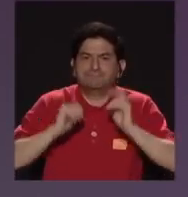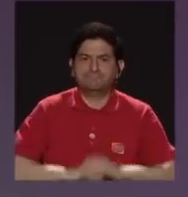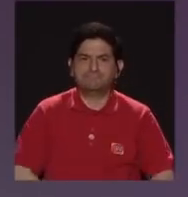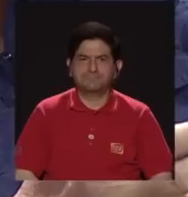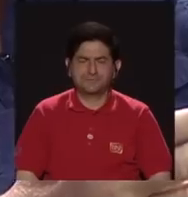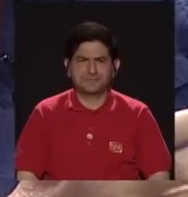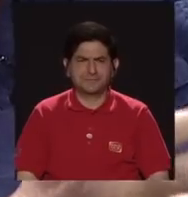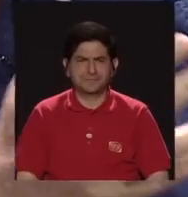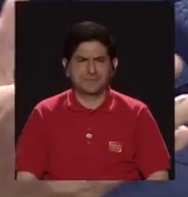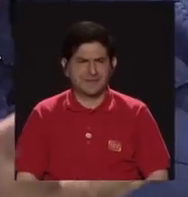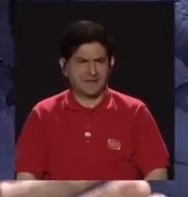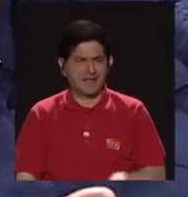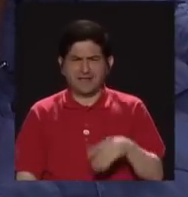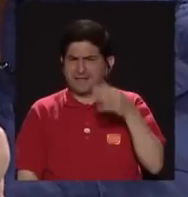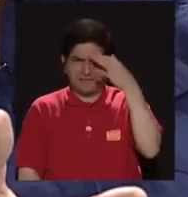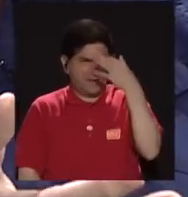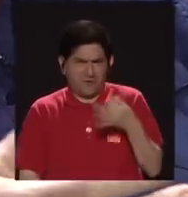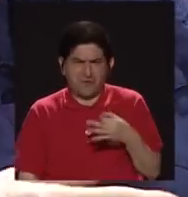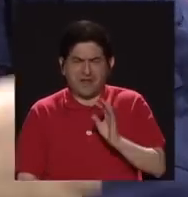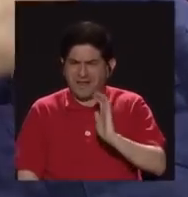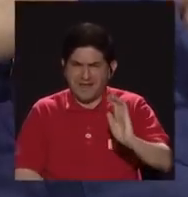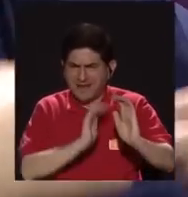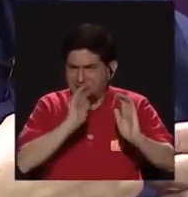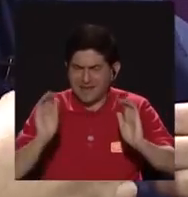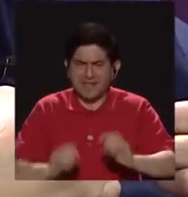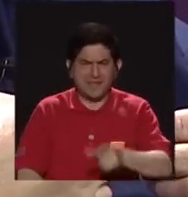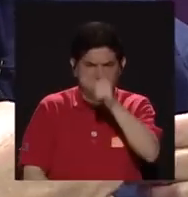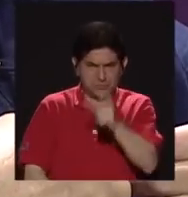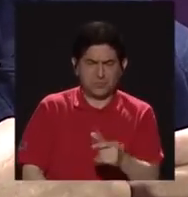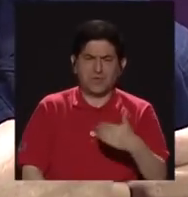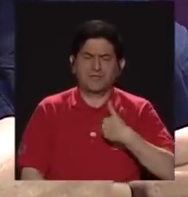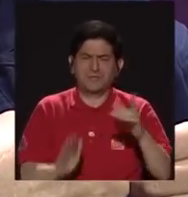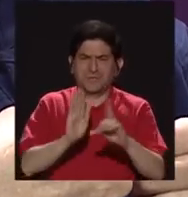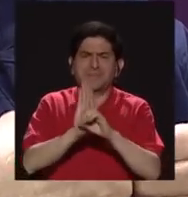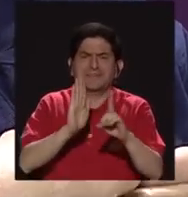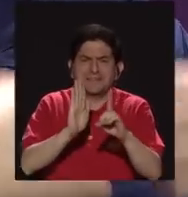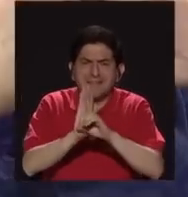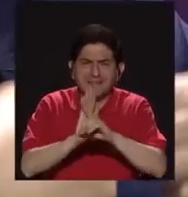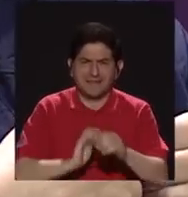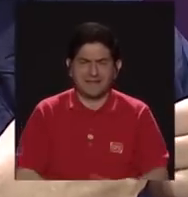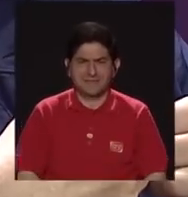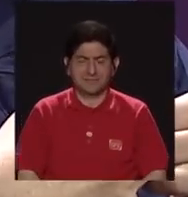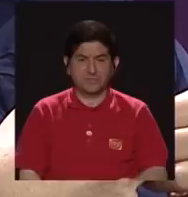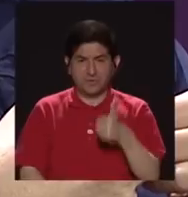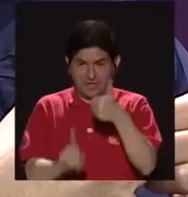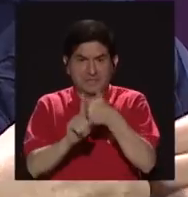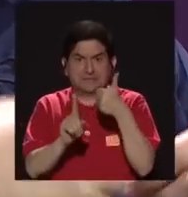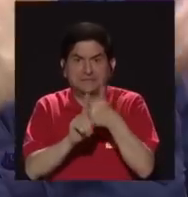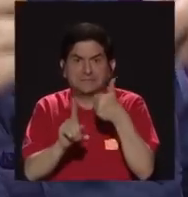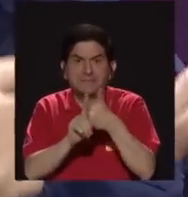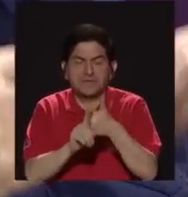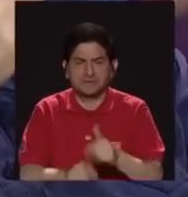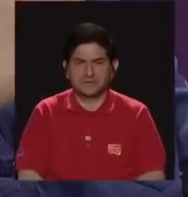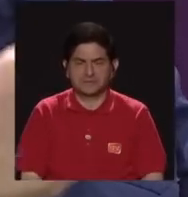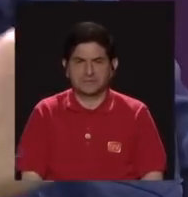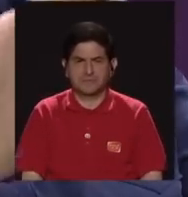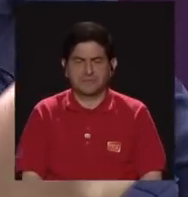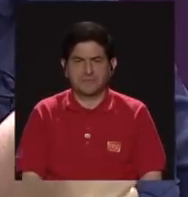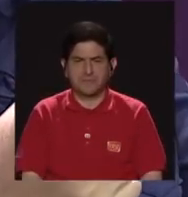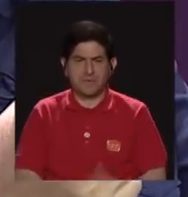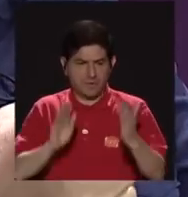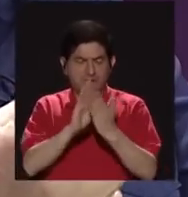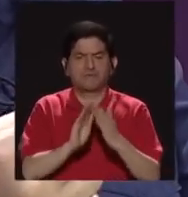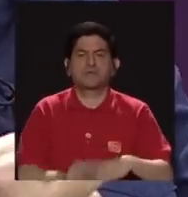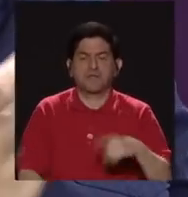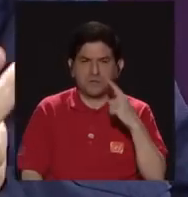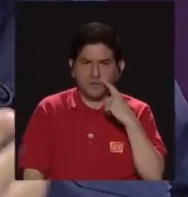todavía no se considera a los niños como sujetos de derecho propios, incluso frente a su padre